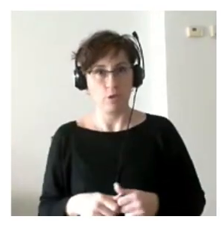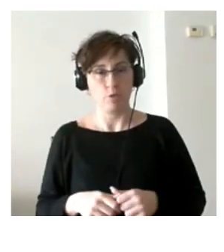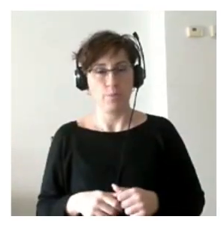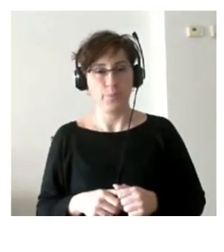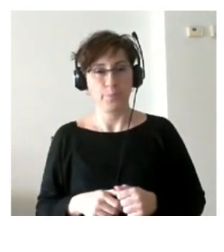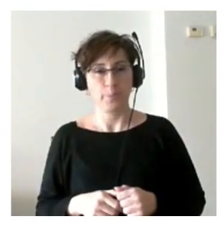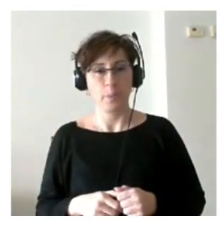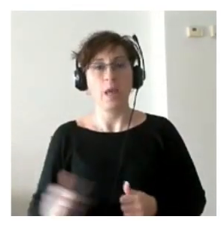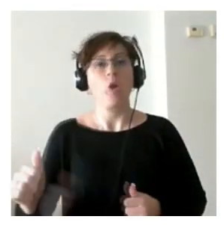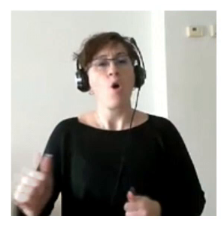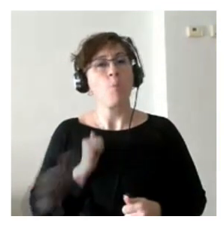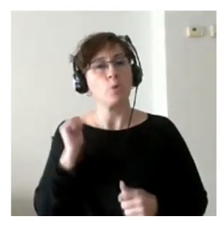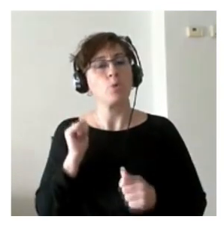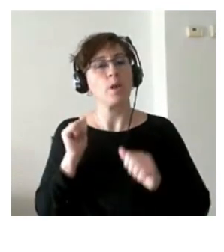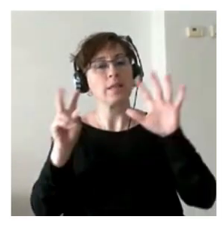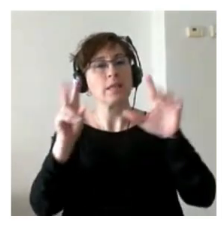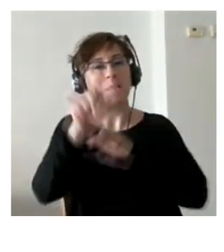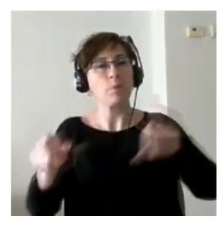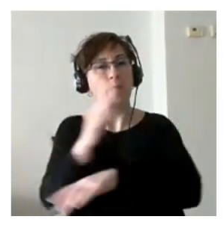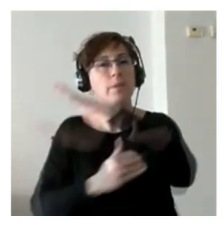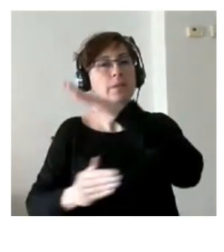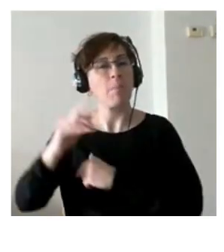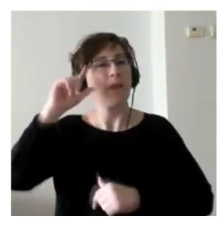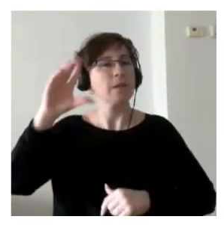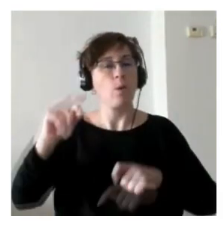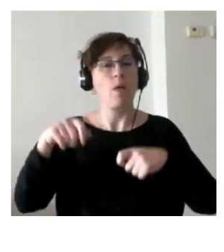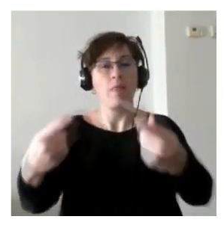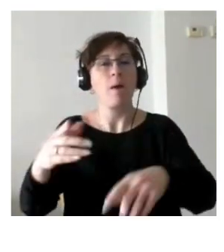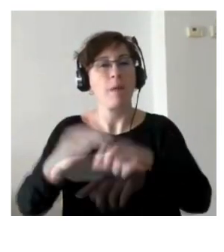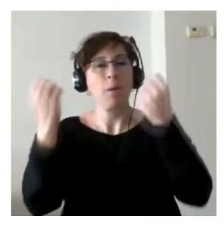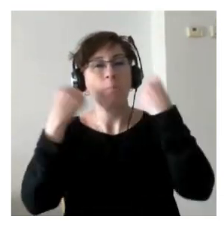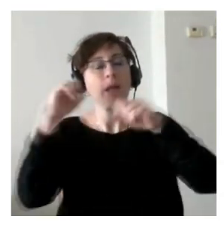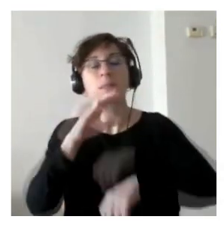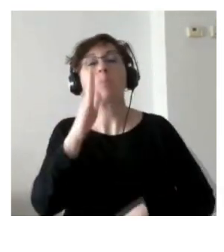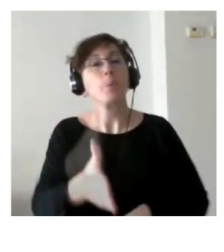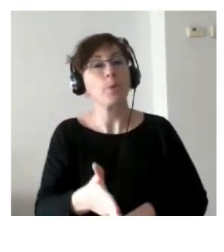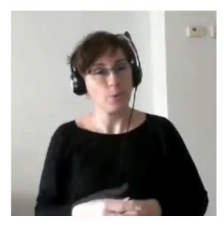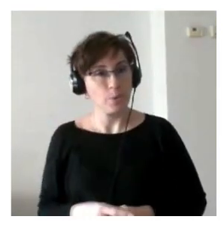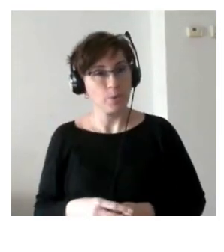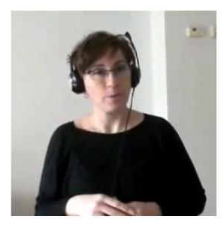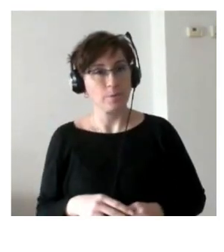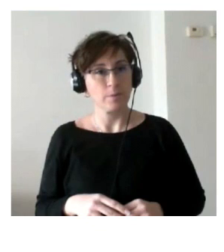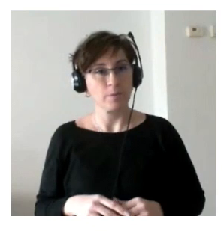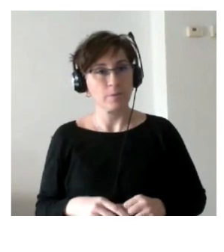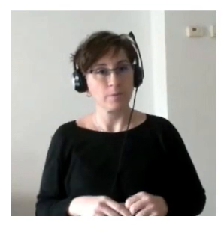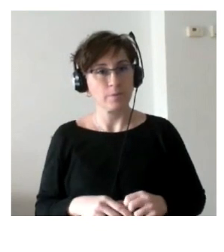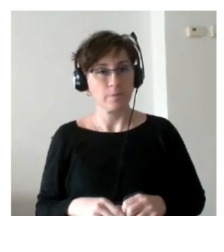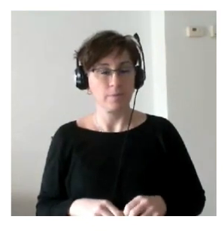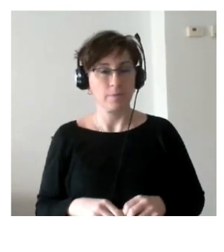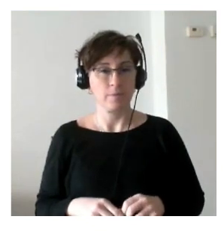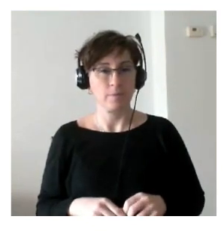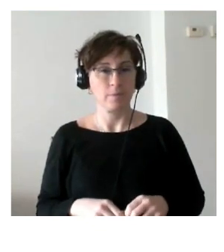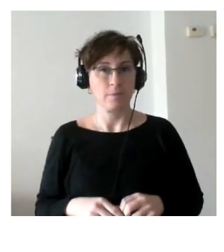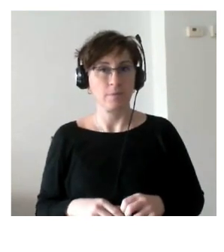oportunidad a siete personas con discapacidad intelectual para que pudieran realizar las prácticas en vuestra empresa? bueno pues porque ya teníamos